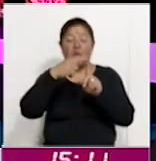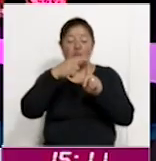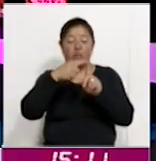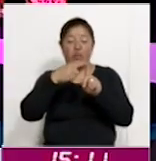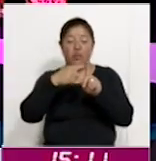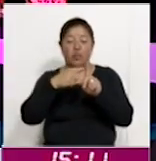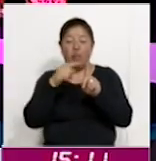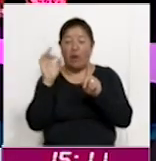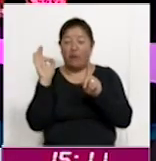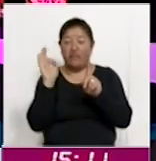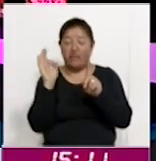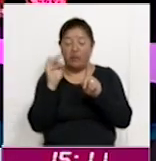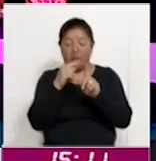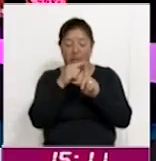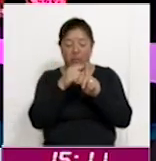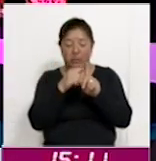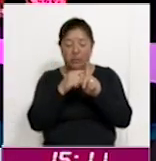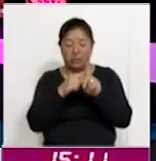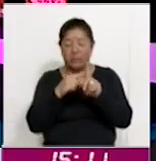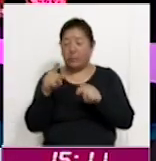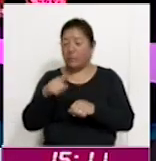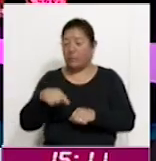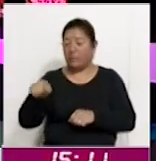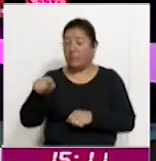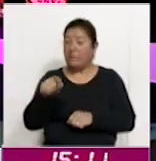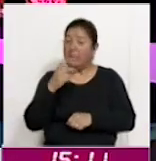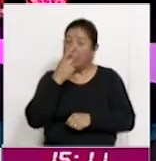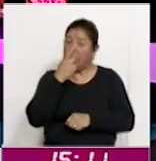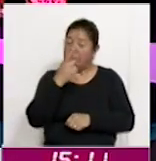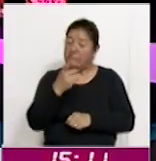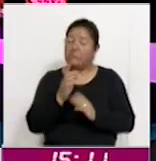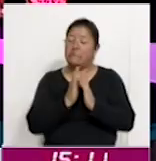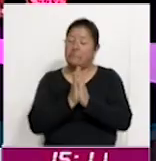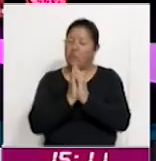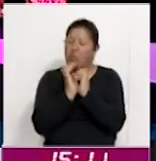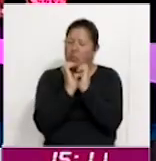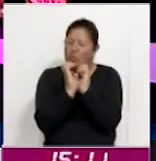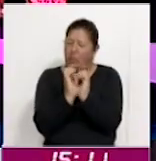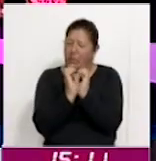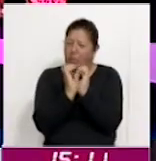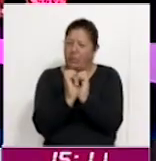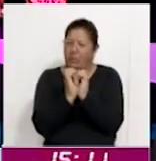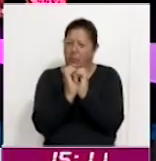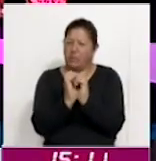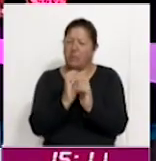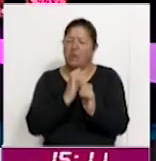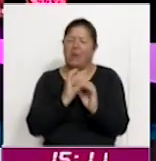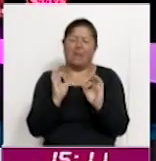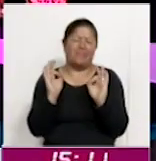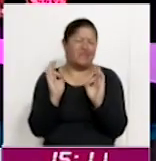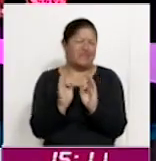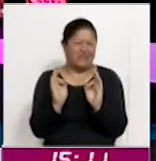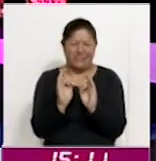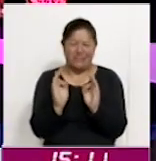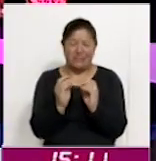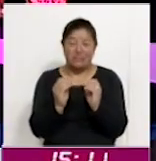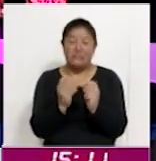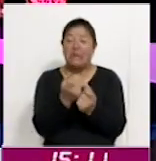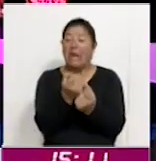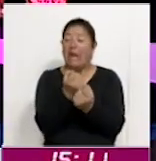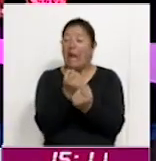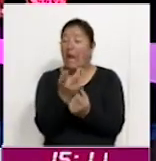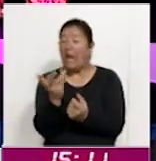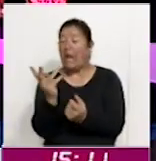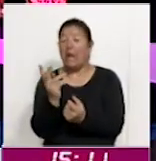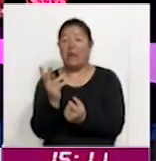Protección Civil recomendó a la población extremar los cuidados ante el descenso de las temperaturas, ya que en algunas regiones les